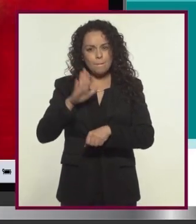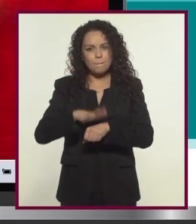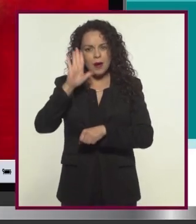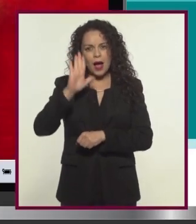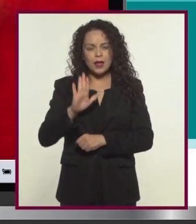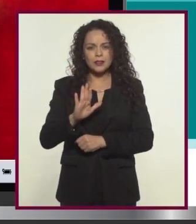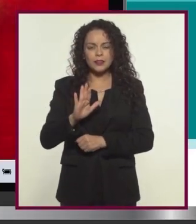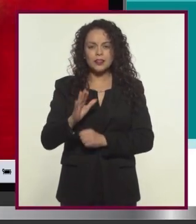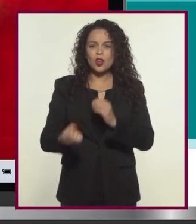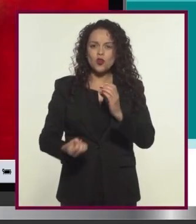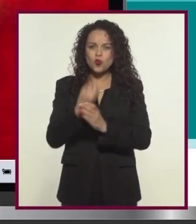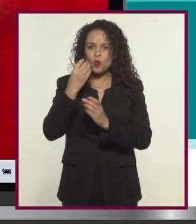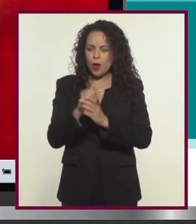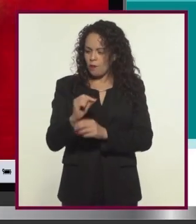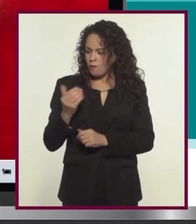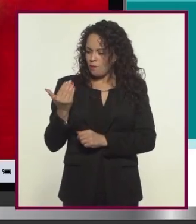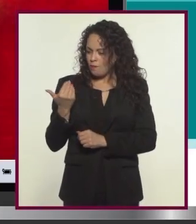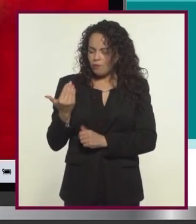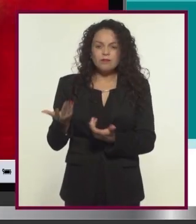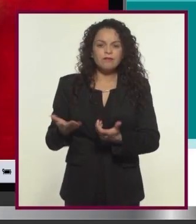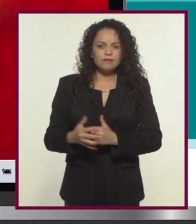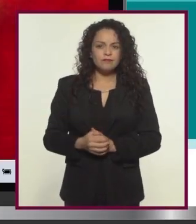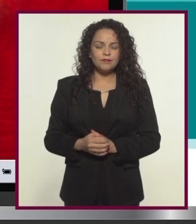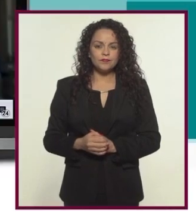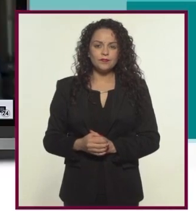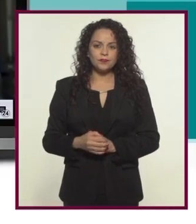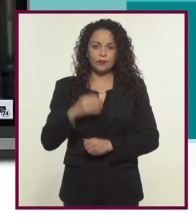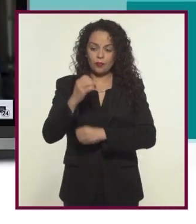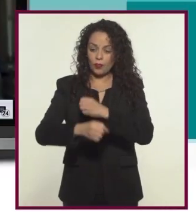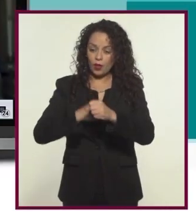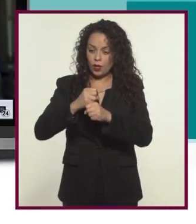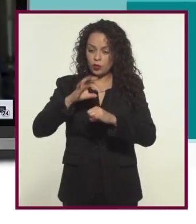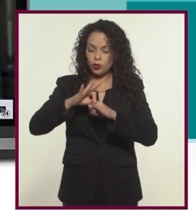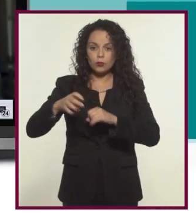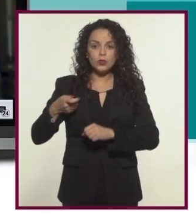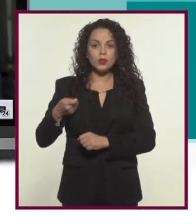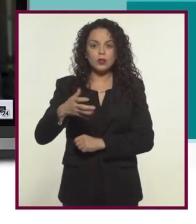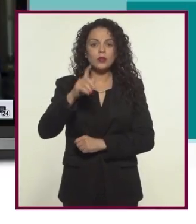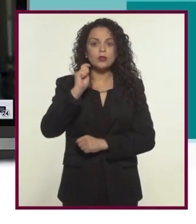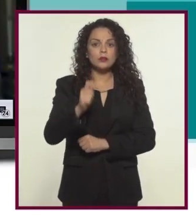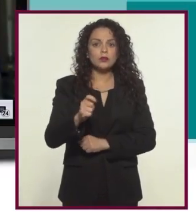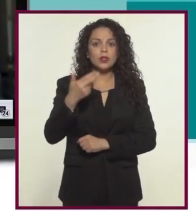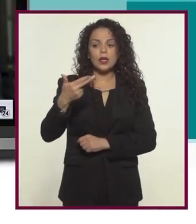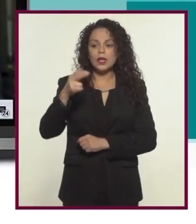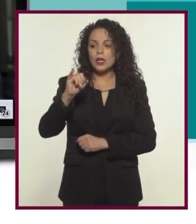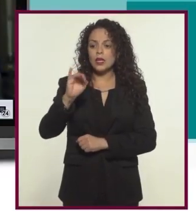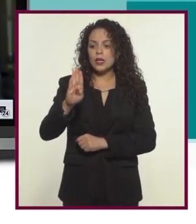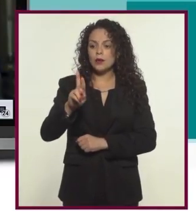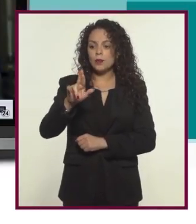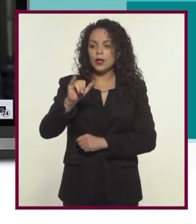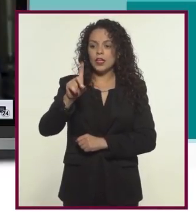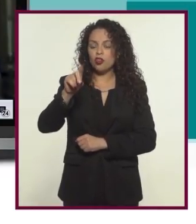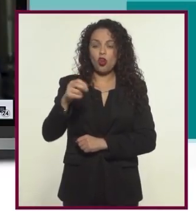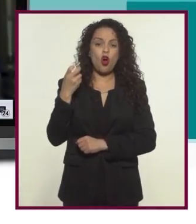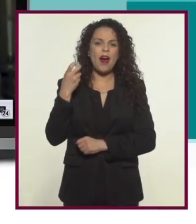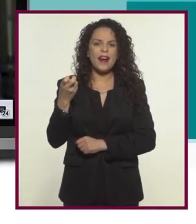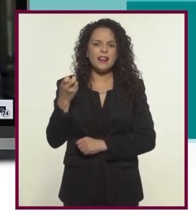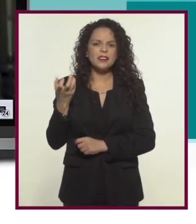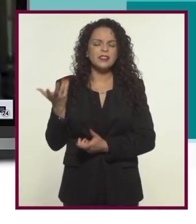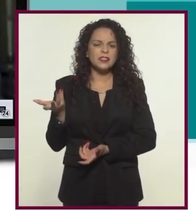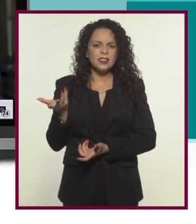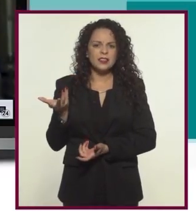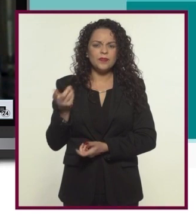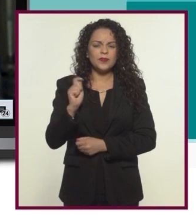documentales que consideras más recientes o innovadores? en los últimos años lo llaman como el documental híbrido